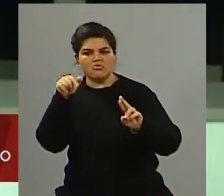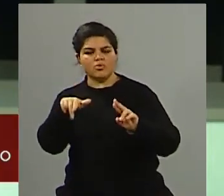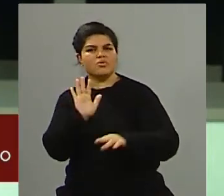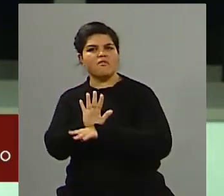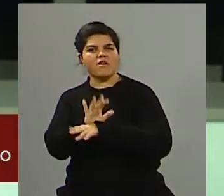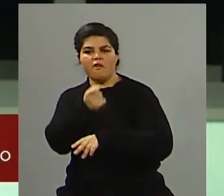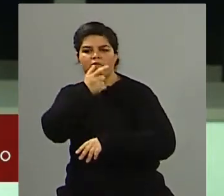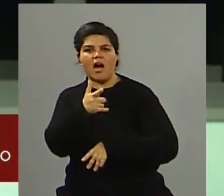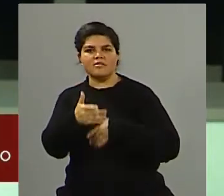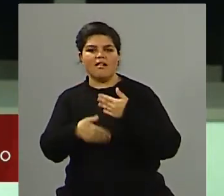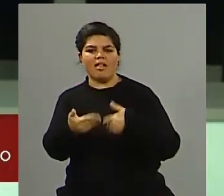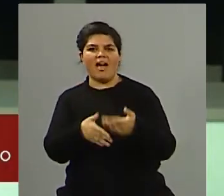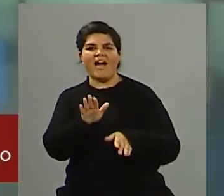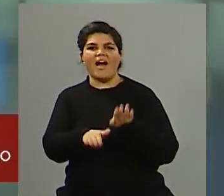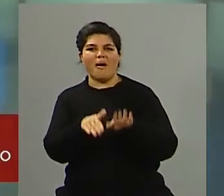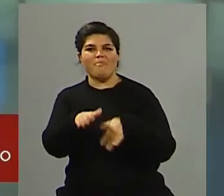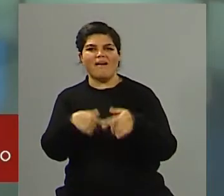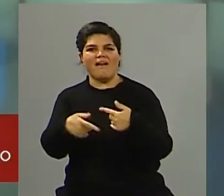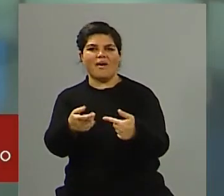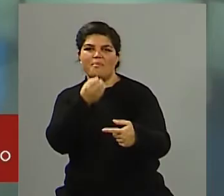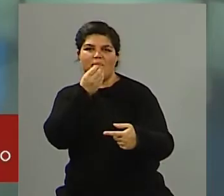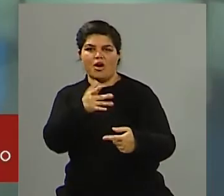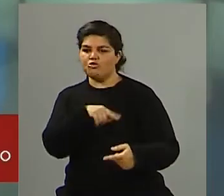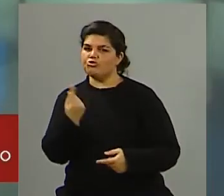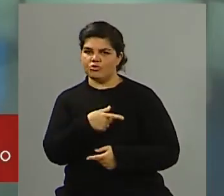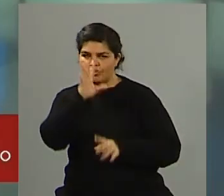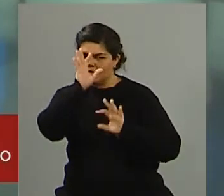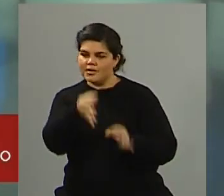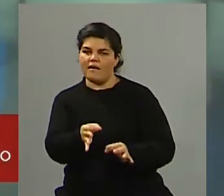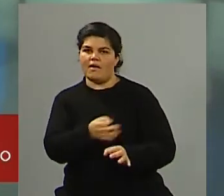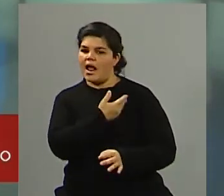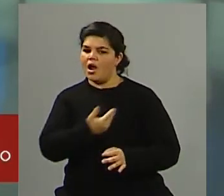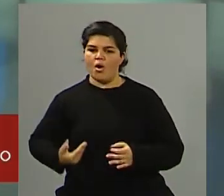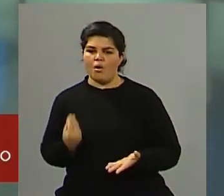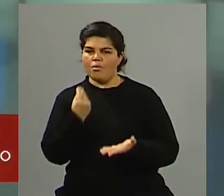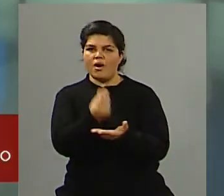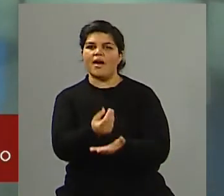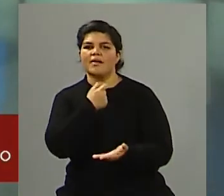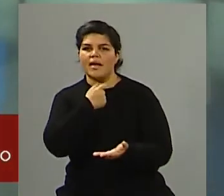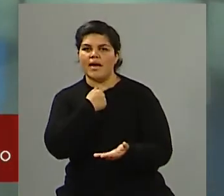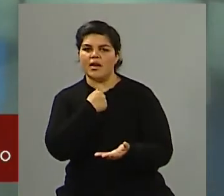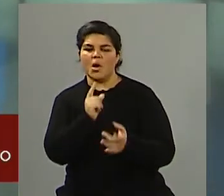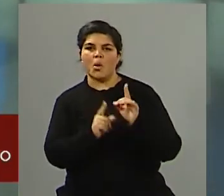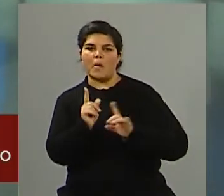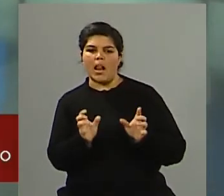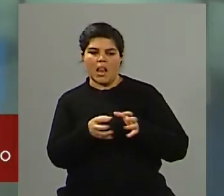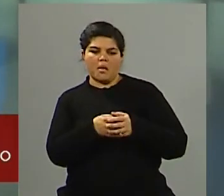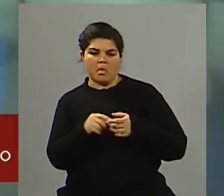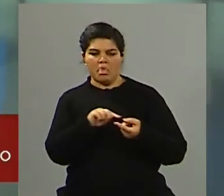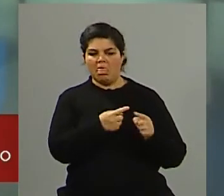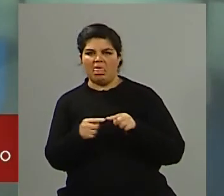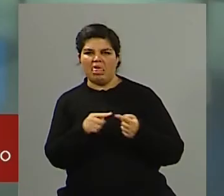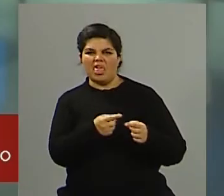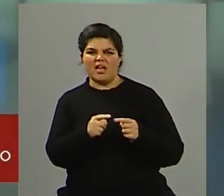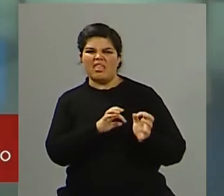claro, de que nosotros lo que queremos es gobernar en el Departamento de Las Heras. En esta no estamos mirando nuestras internas partidarias políticas chiquitas que